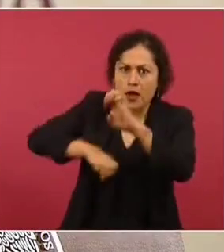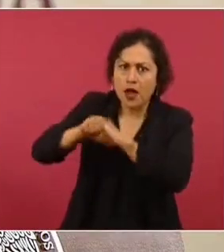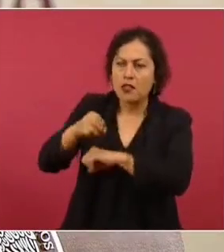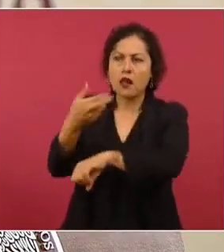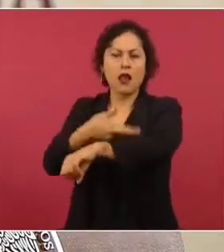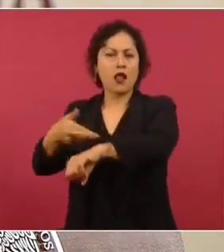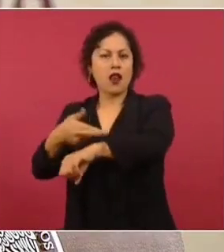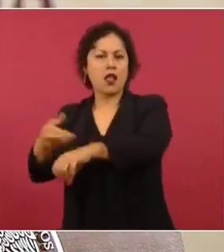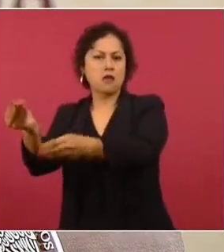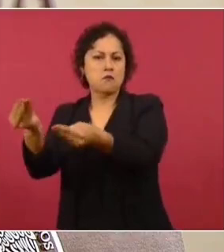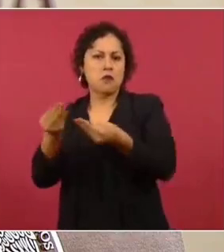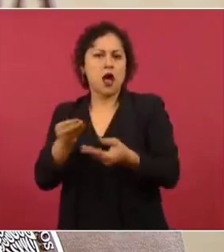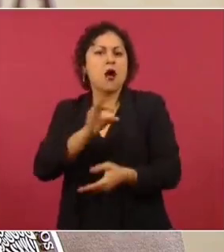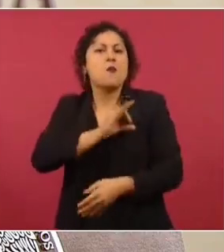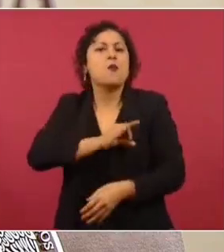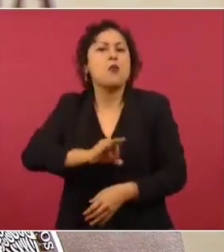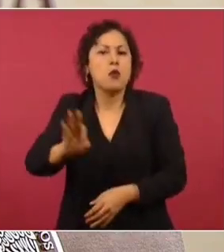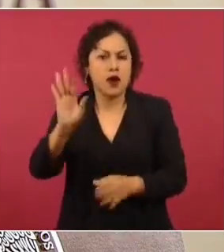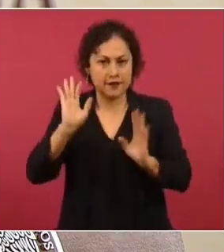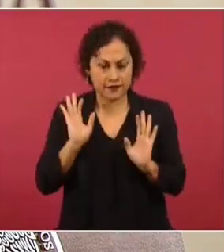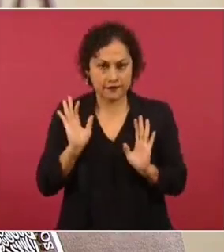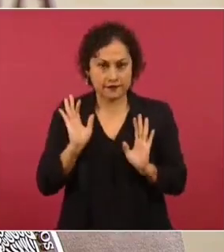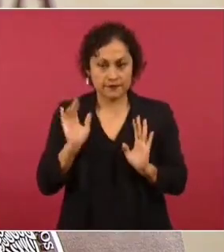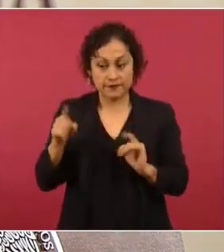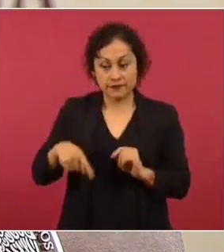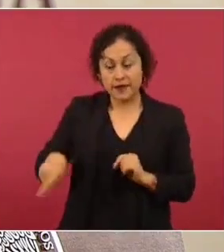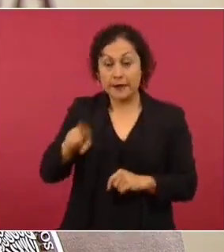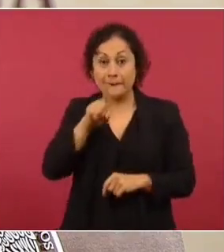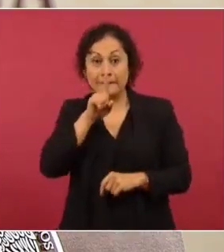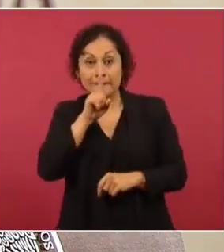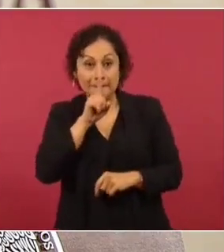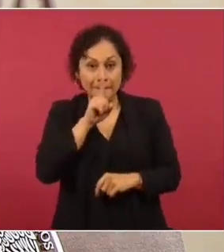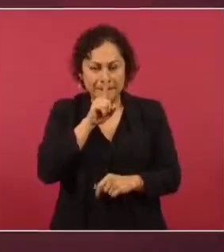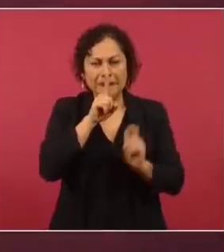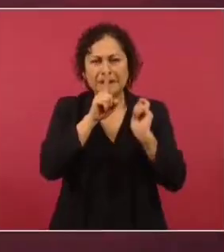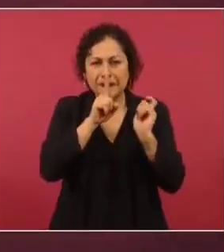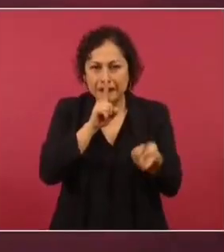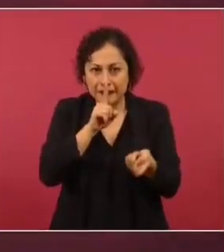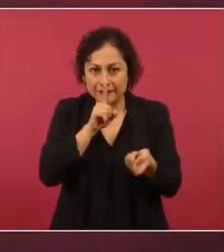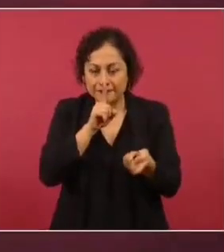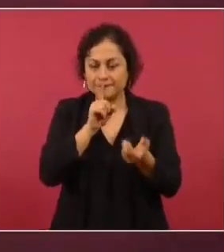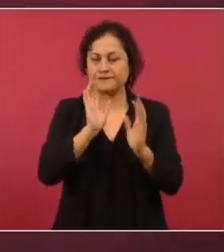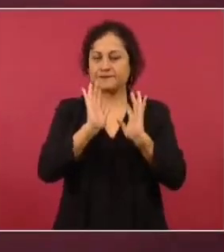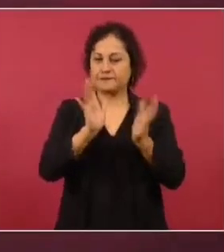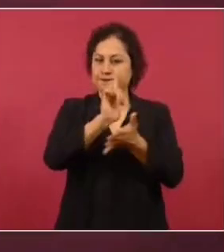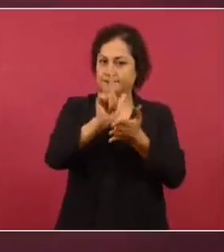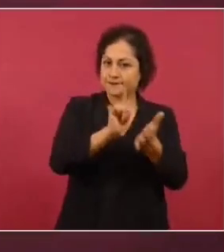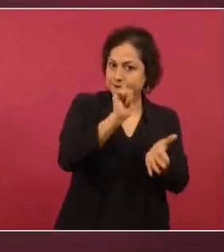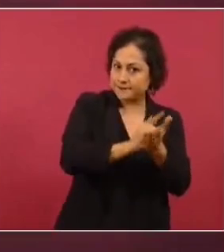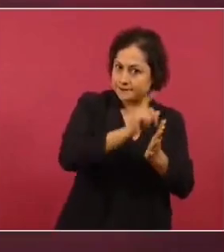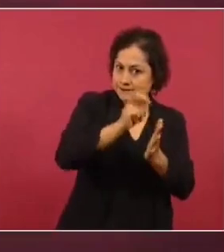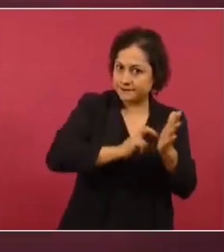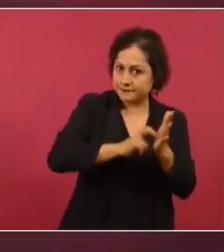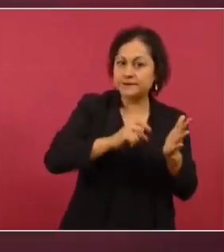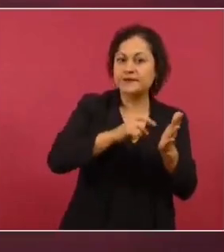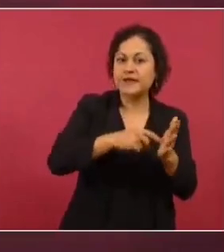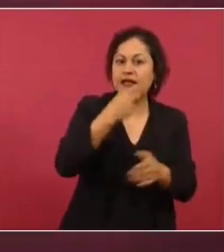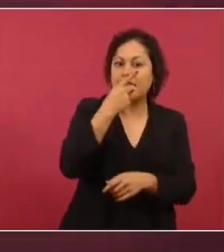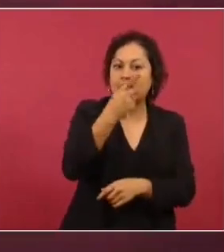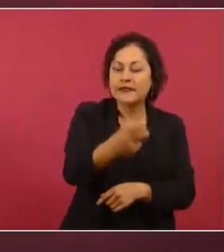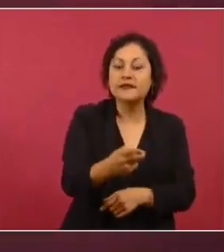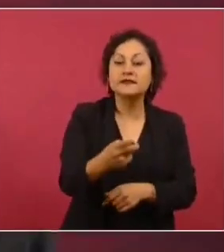extrañamente mantienen callado es que ahora ya se abre la posibilidad de que sean sancionados